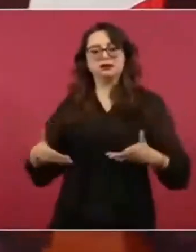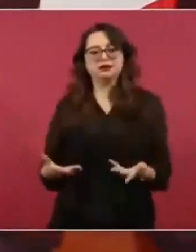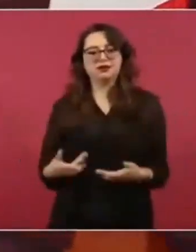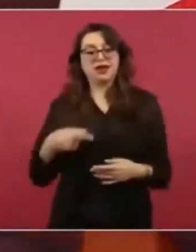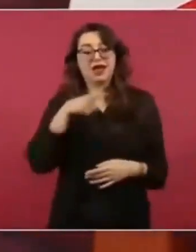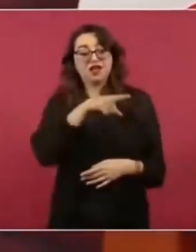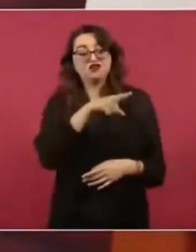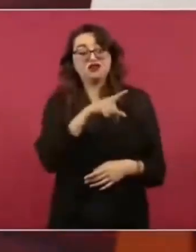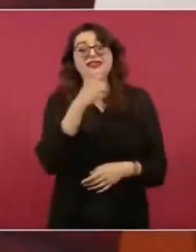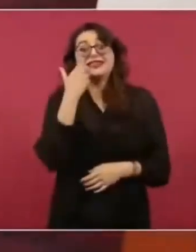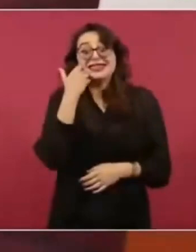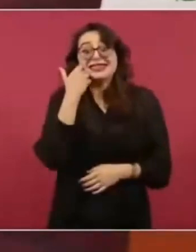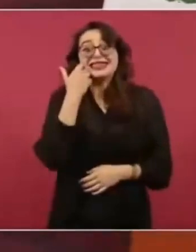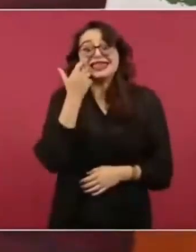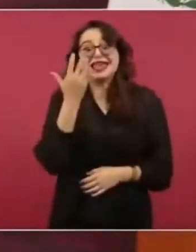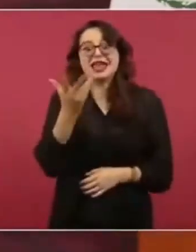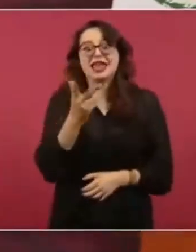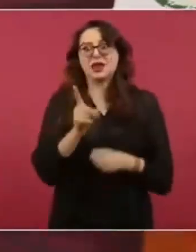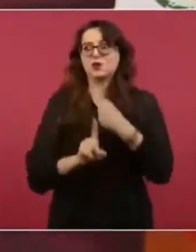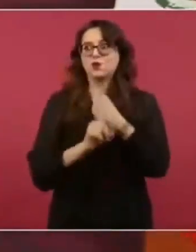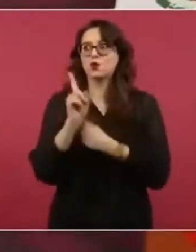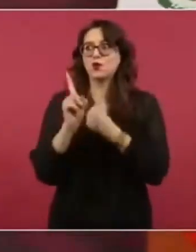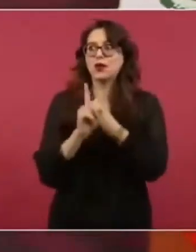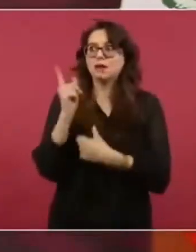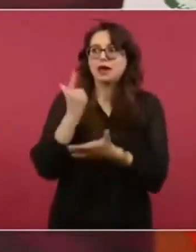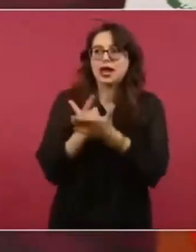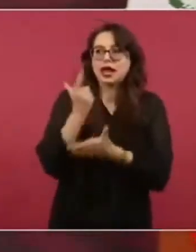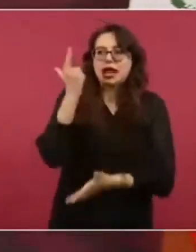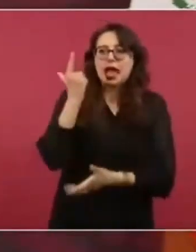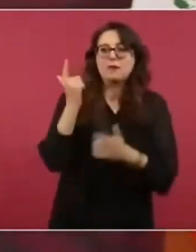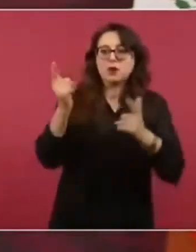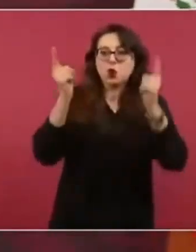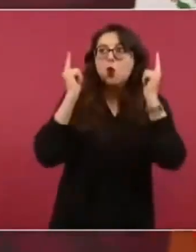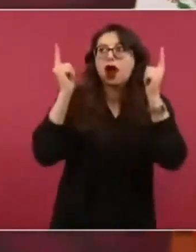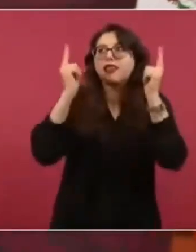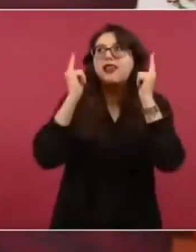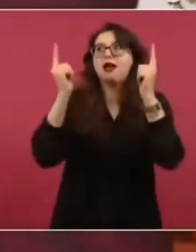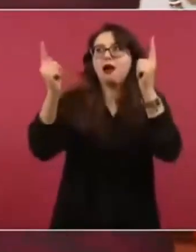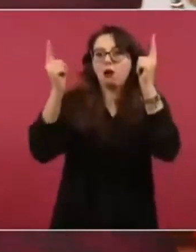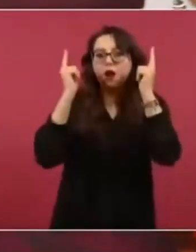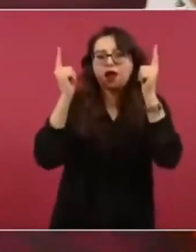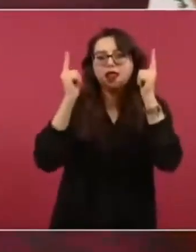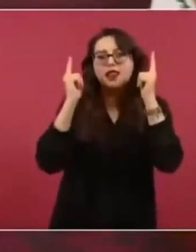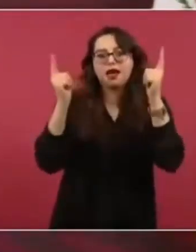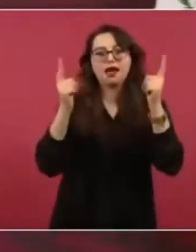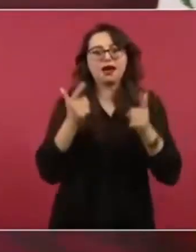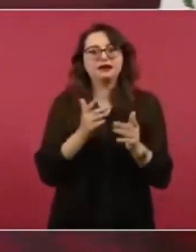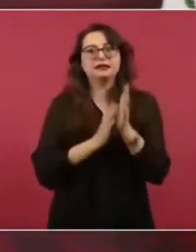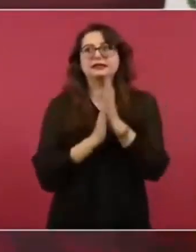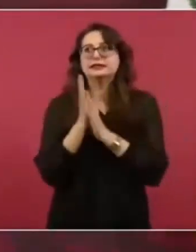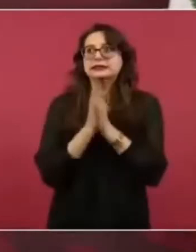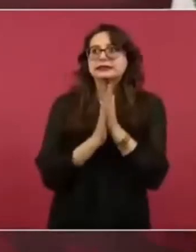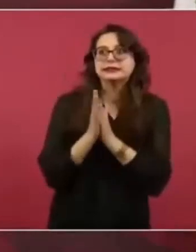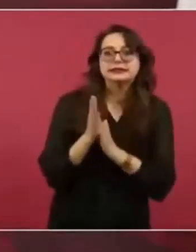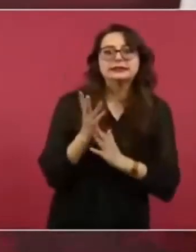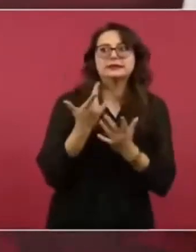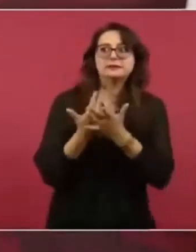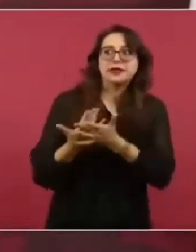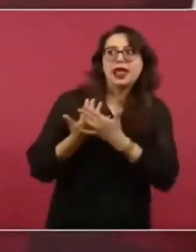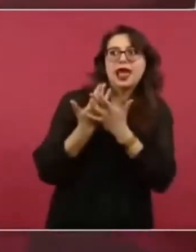que hubiese conflicto. Se están frotando las manos.